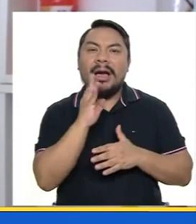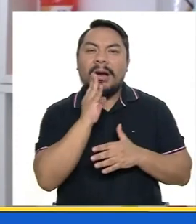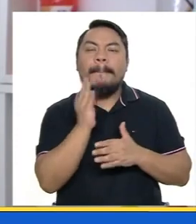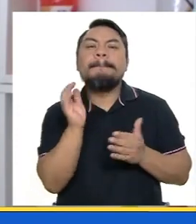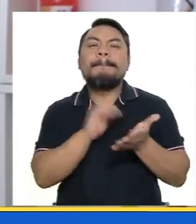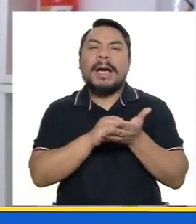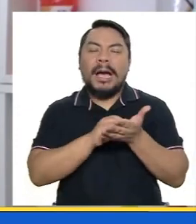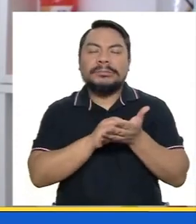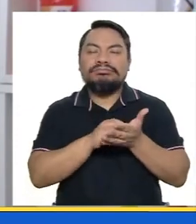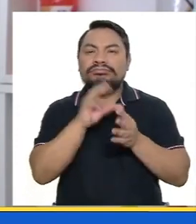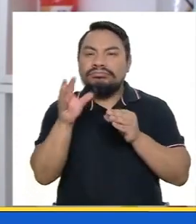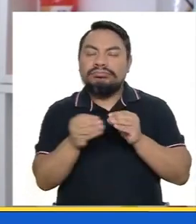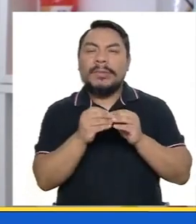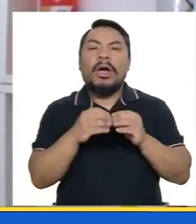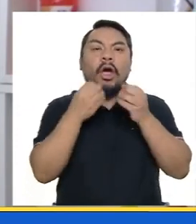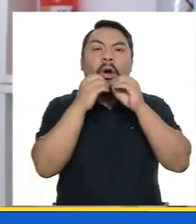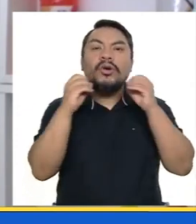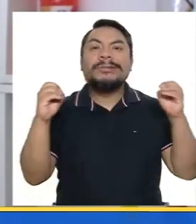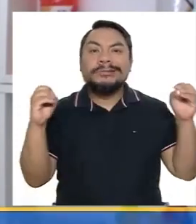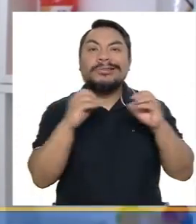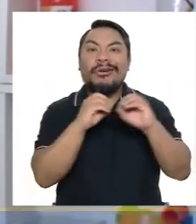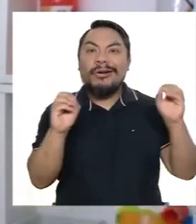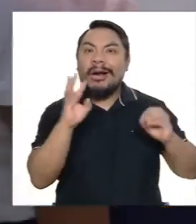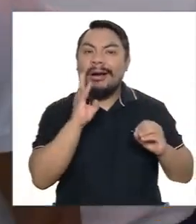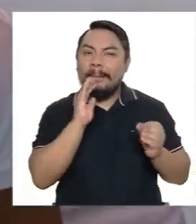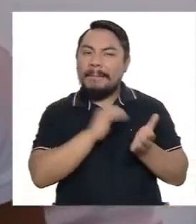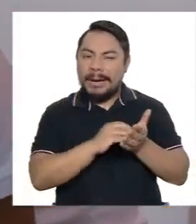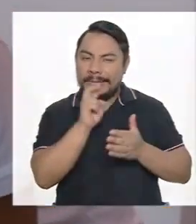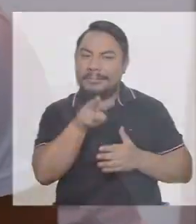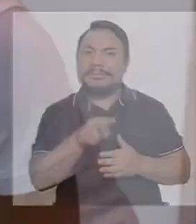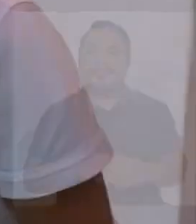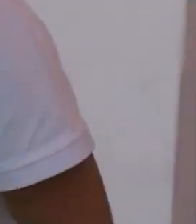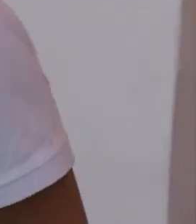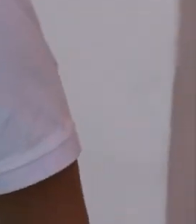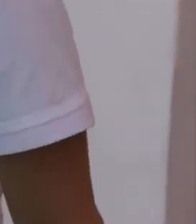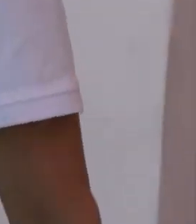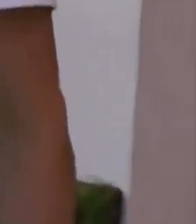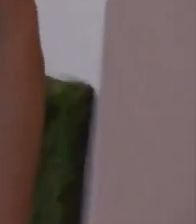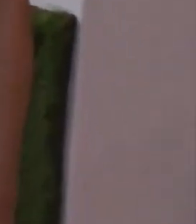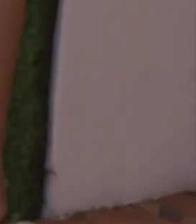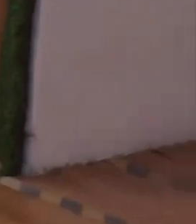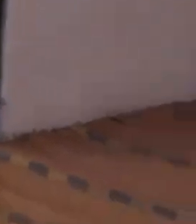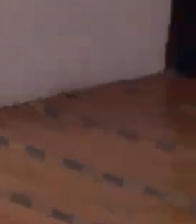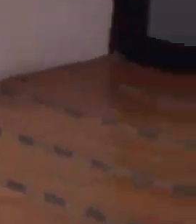vocabulario arma más oraciones ¡Súbete!